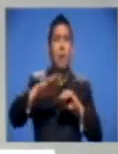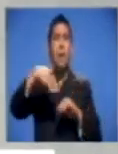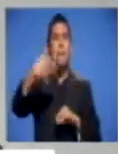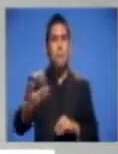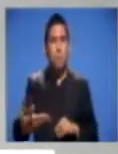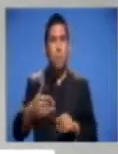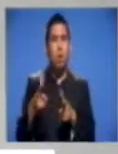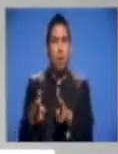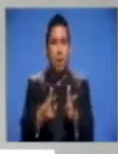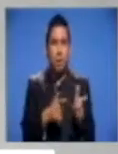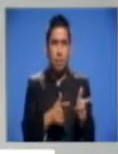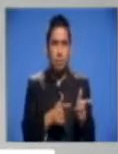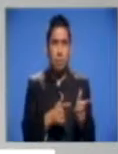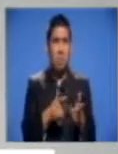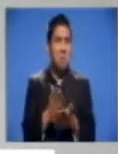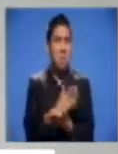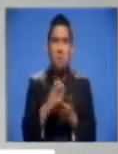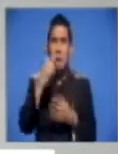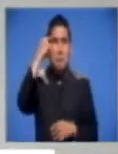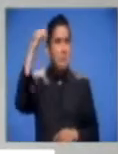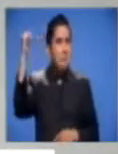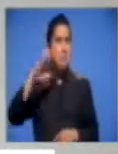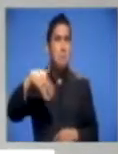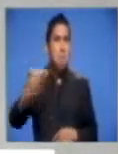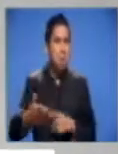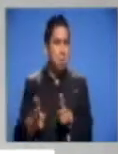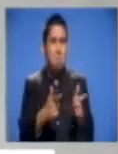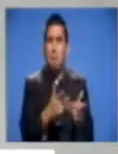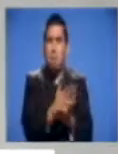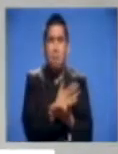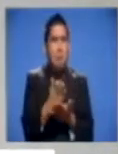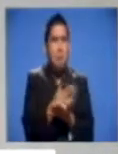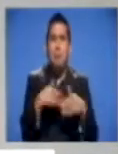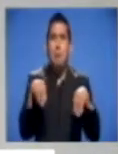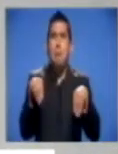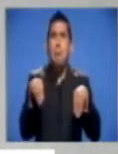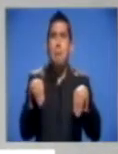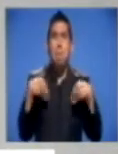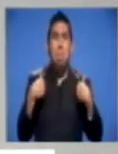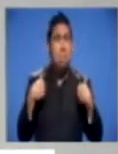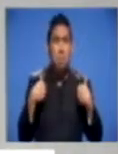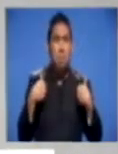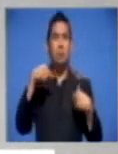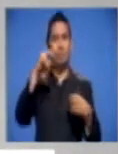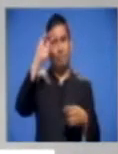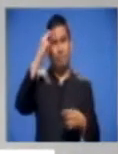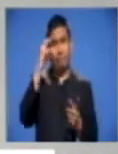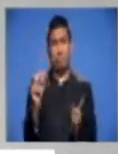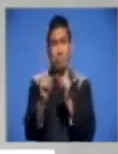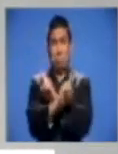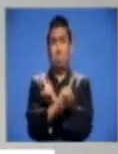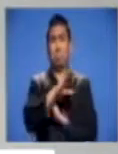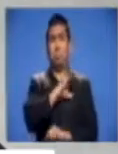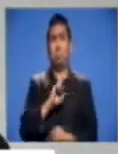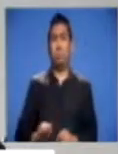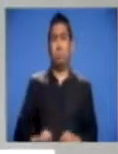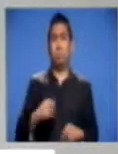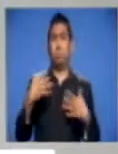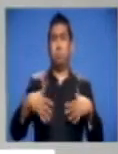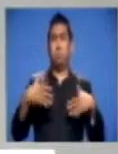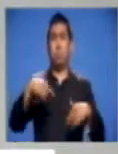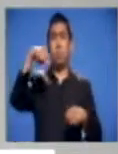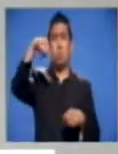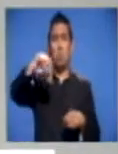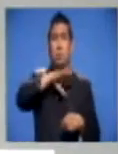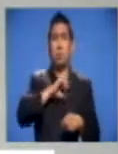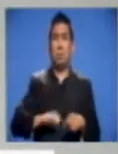El no haber creado una política de posguerra ha convertido que El Salvador, hoy por hoy, tenga una